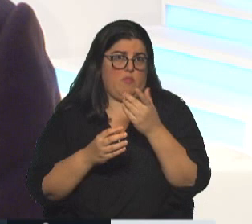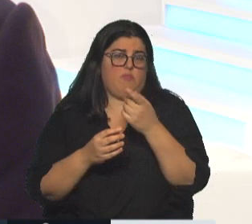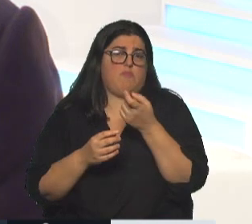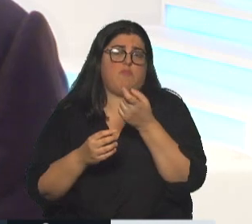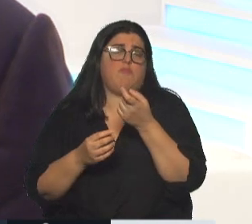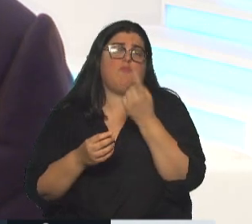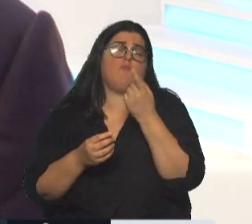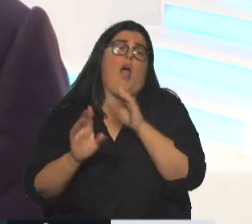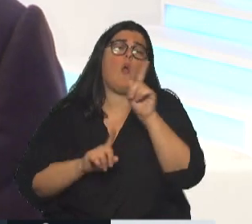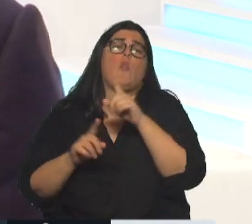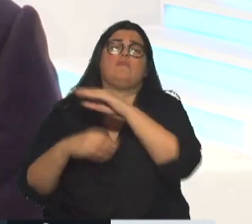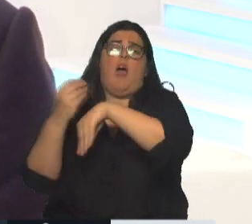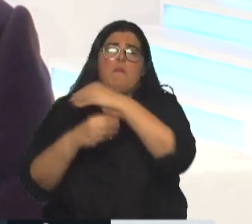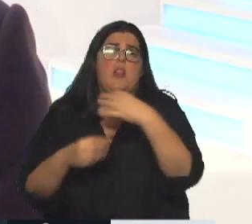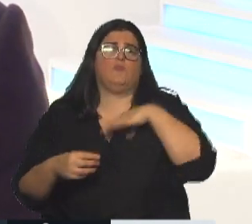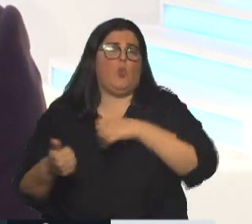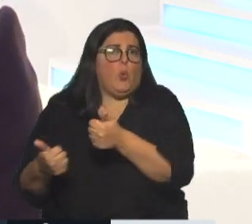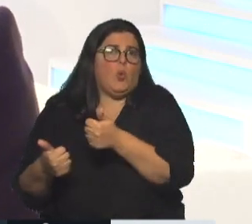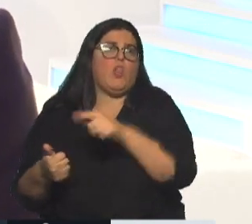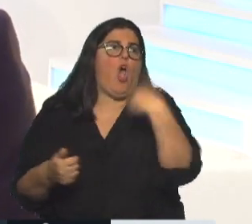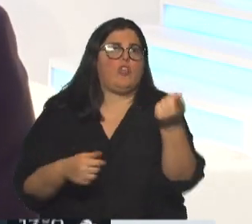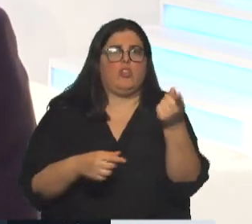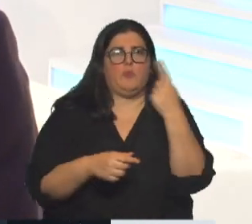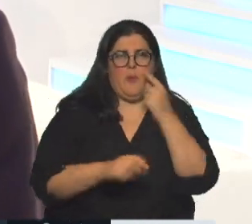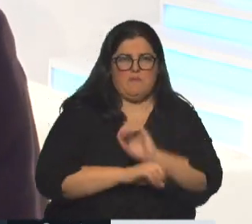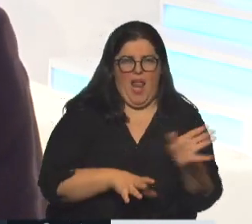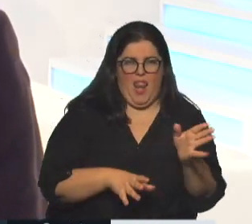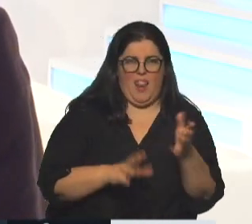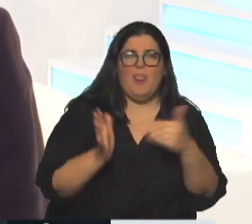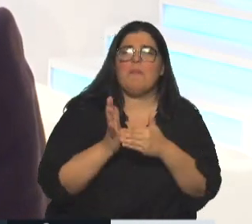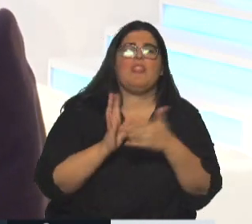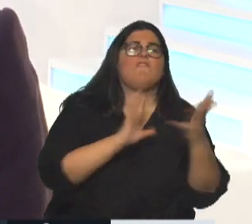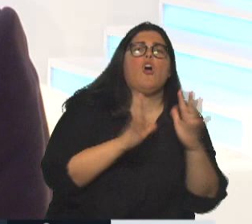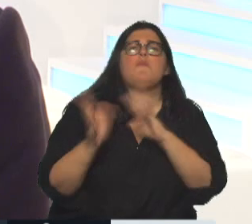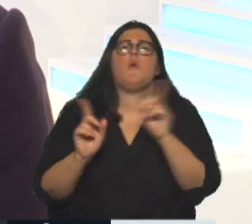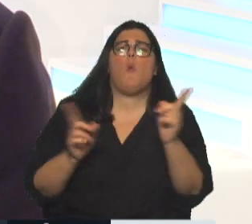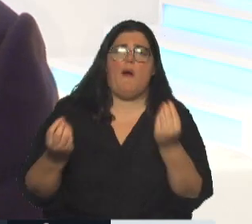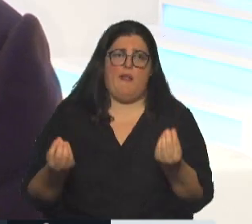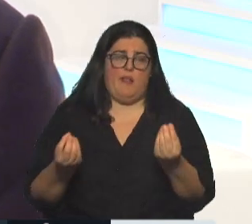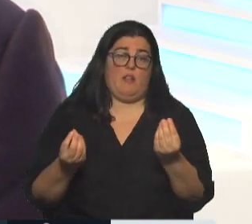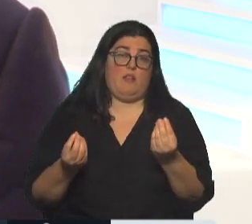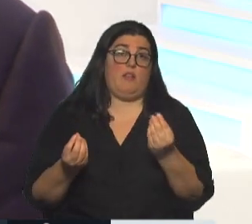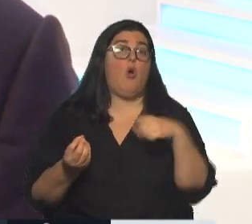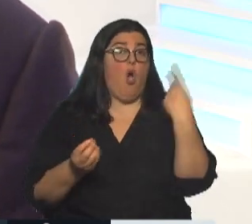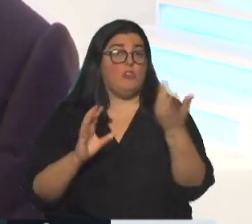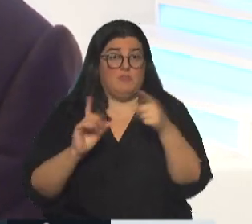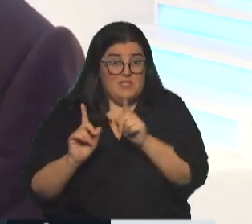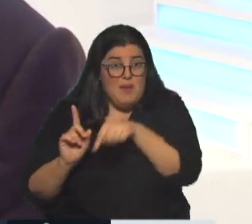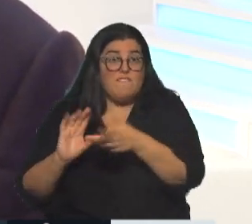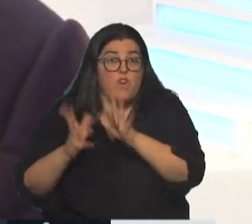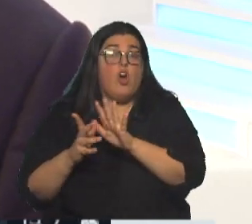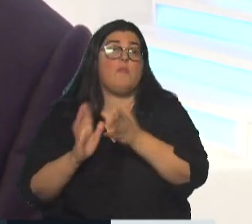y la mayoría de los argentinos viven mal. Modelo que por otra parte en algunos países de Latinoamérica ya se aplicó